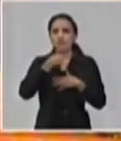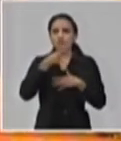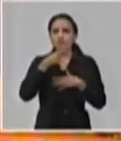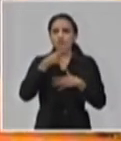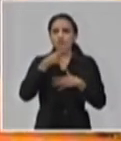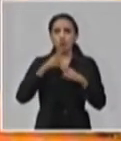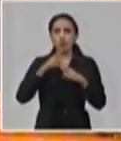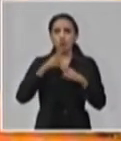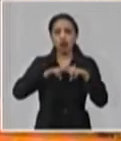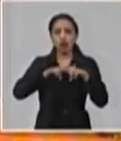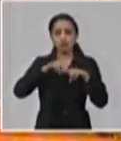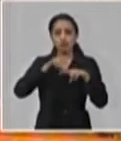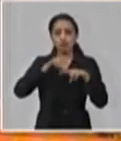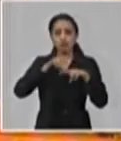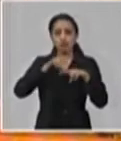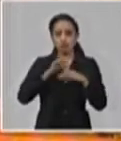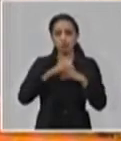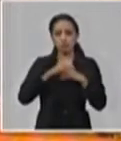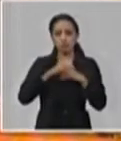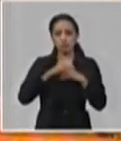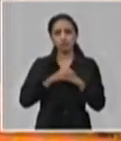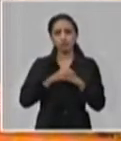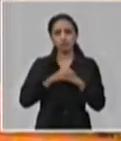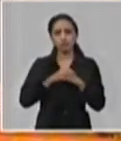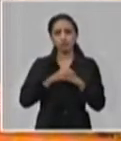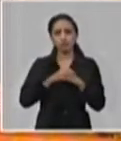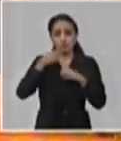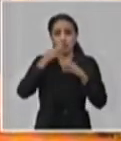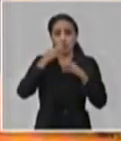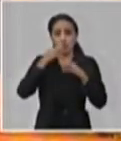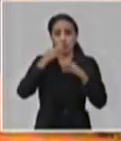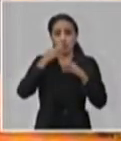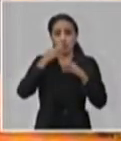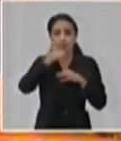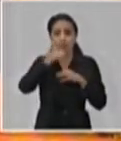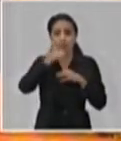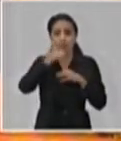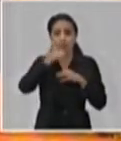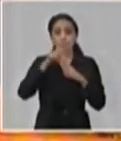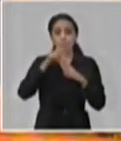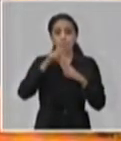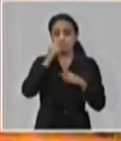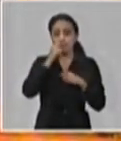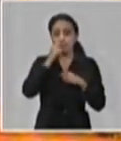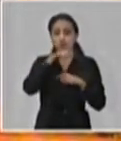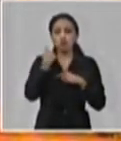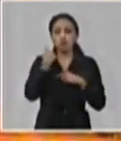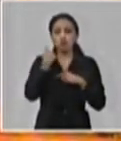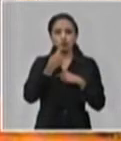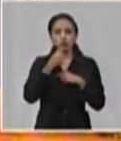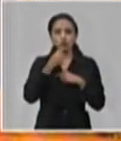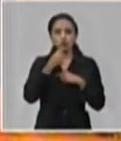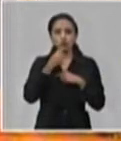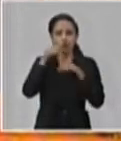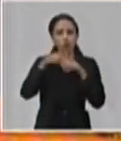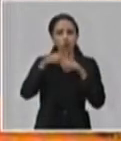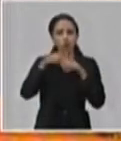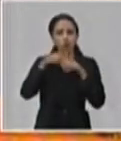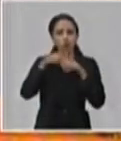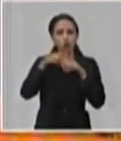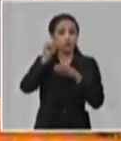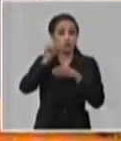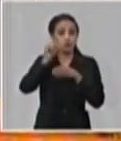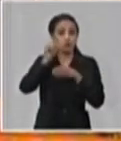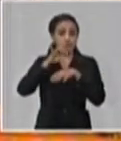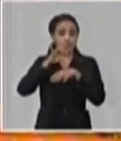la influenza A y B. Hemos ingresado y aislado. A personas a veces dicen, bueno, a fuganos